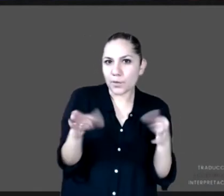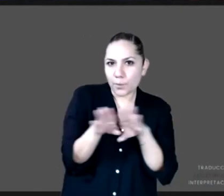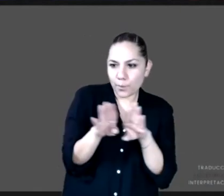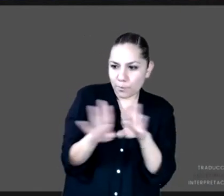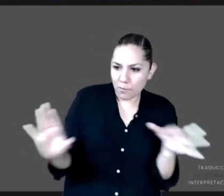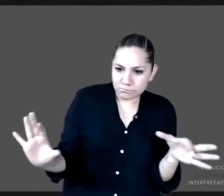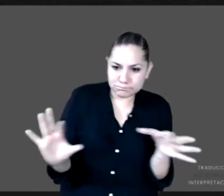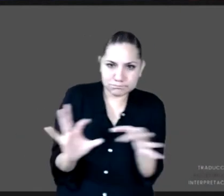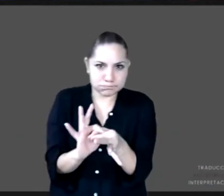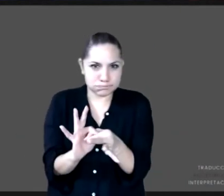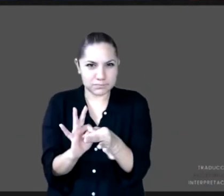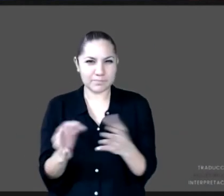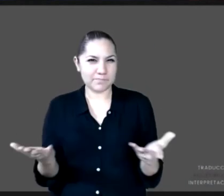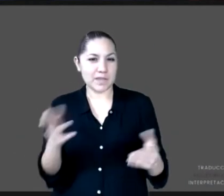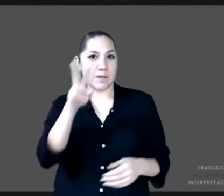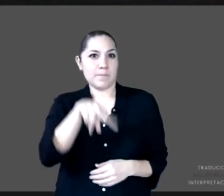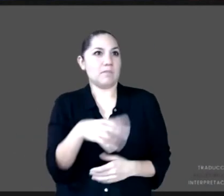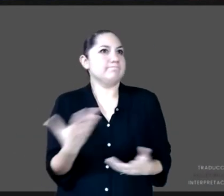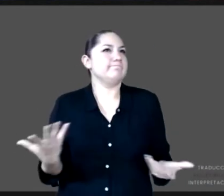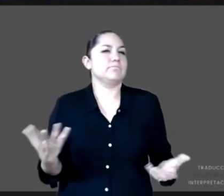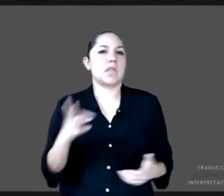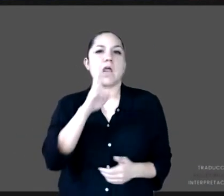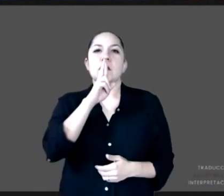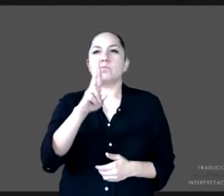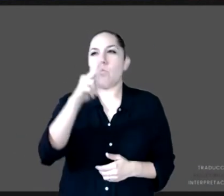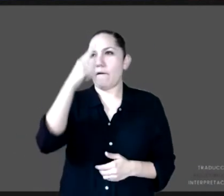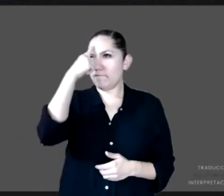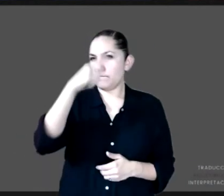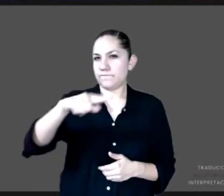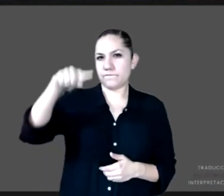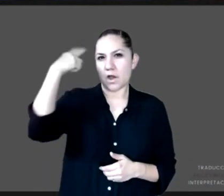no es una sola solución pareja para todo el país.